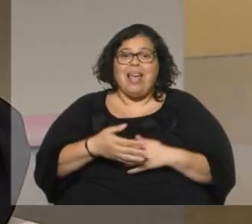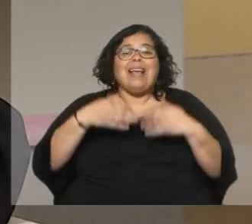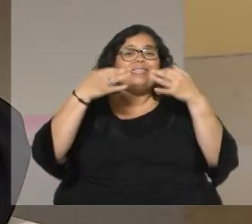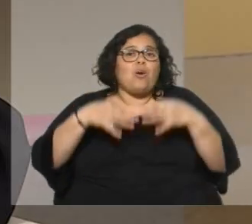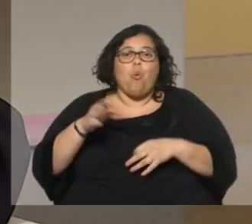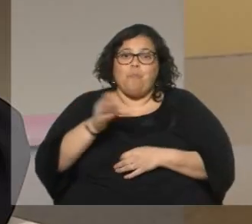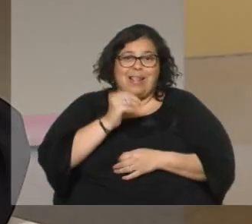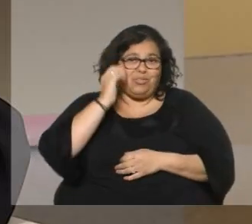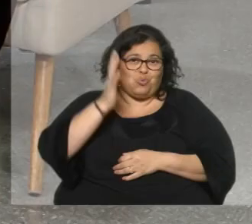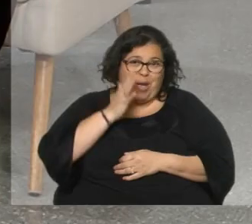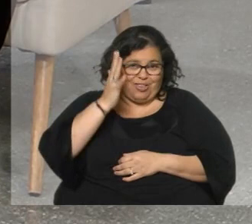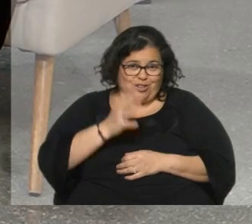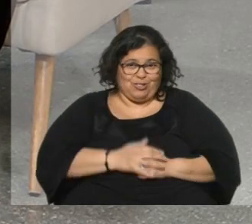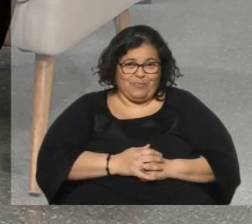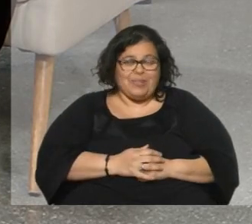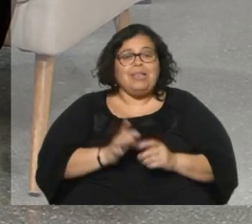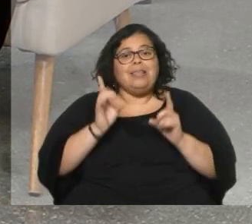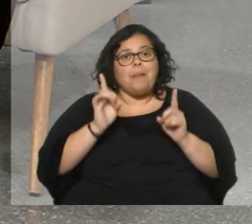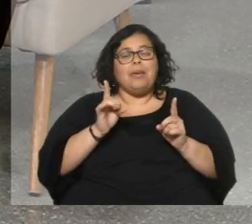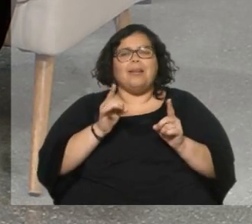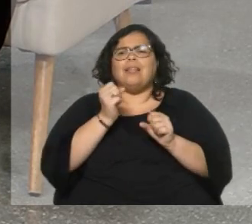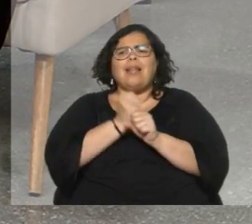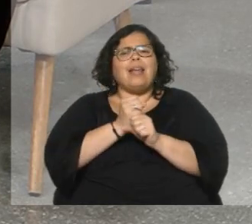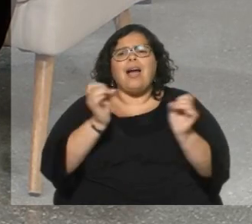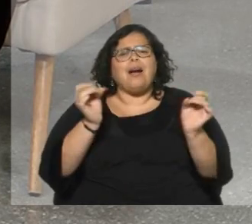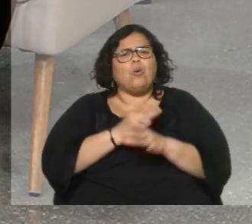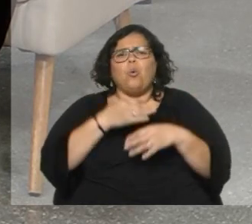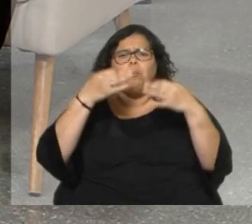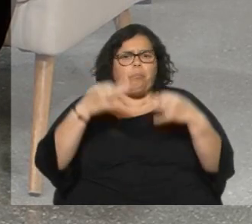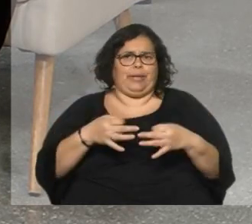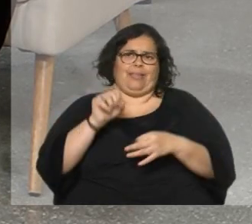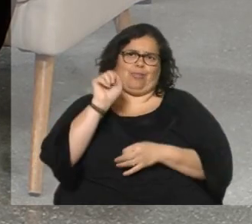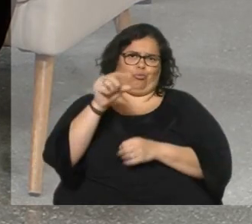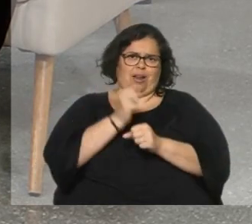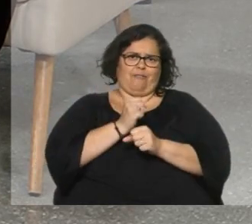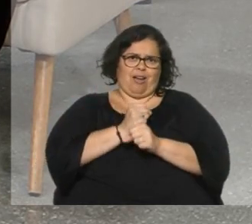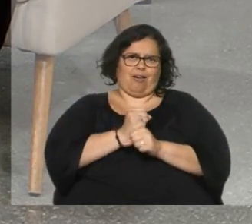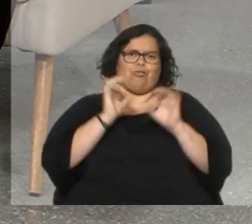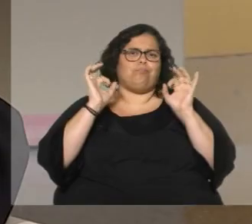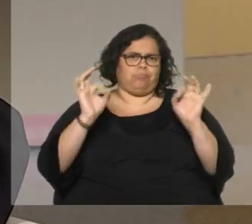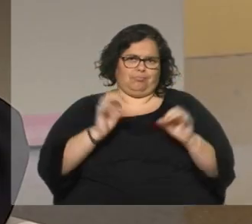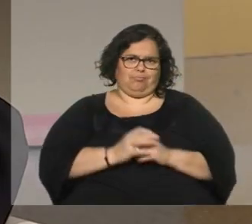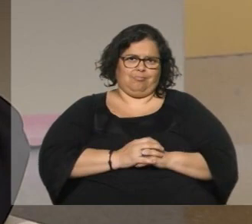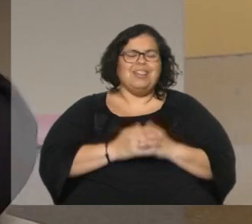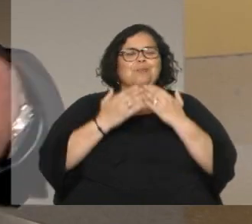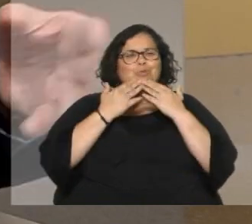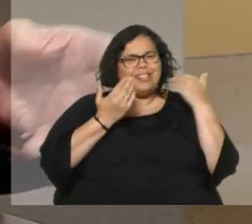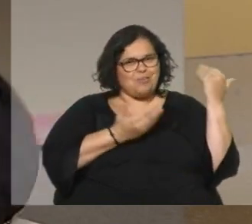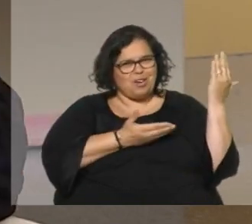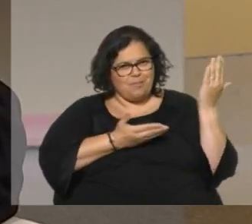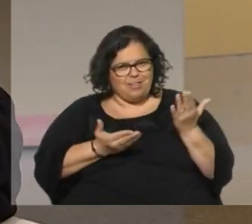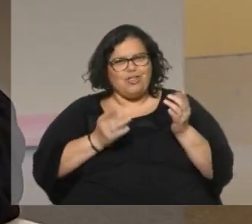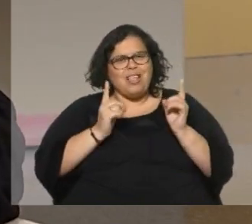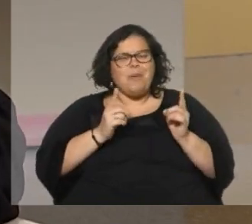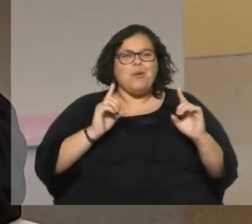sueños y bueno tarea cumplida con lo tuyo bueno muchas gracias tarea cumplida realmente muchas gracias por la invitación y por reencontrarme